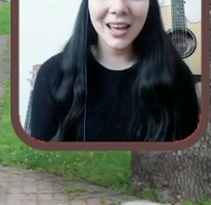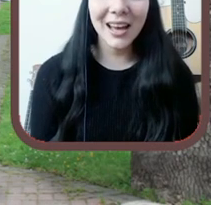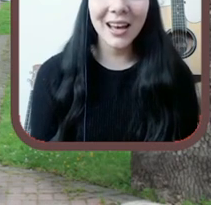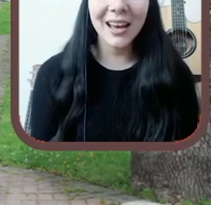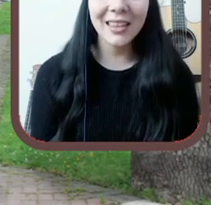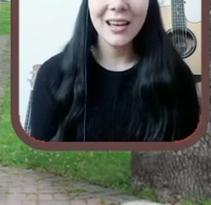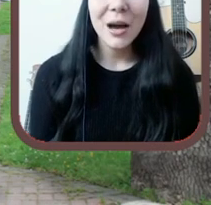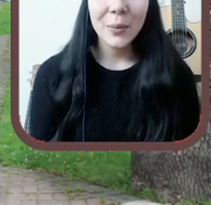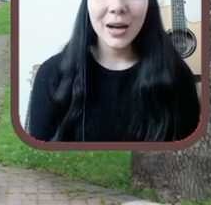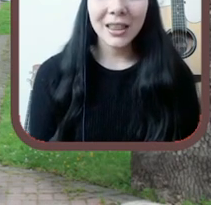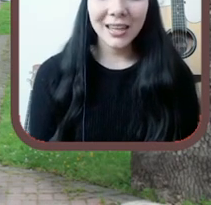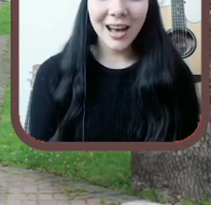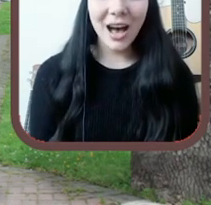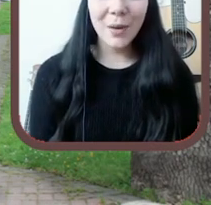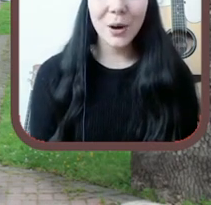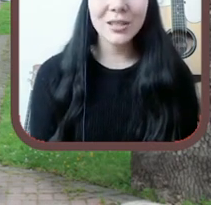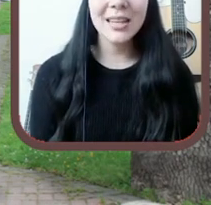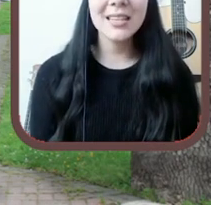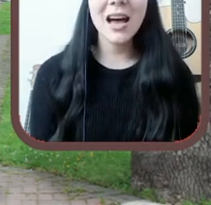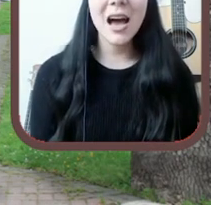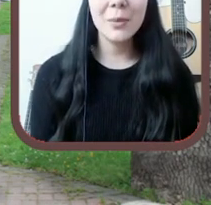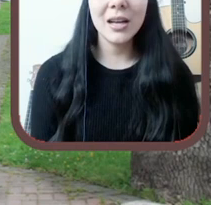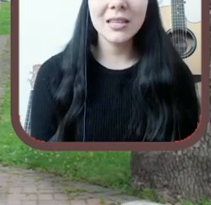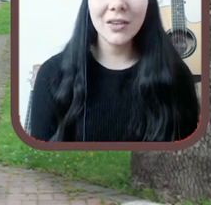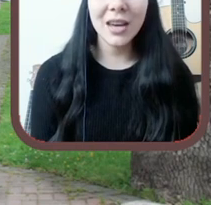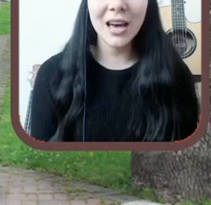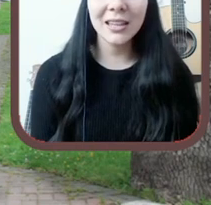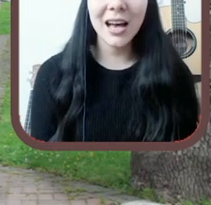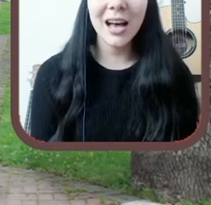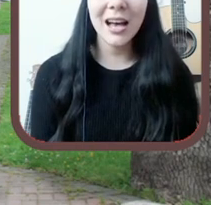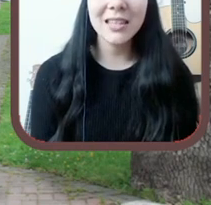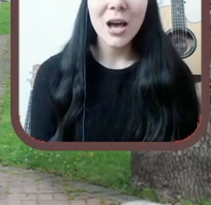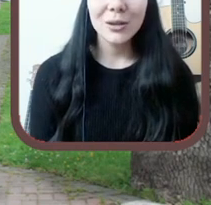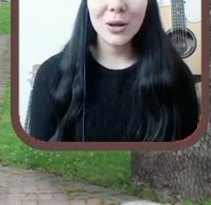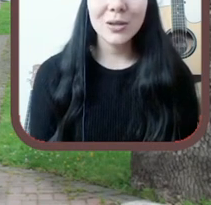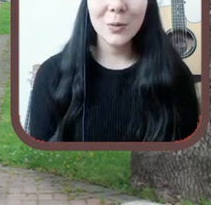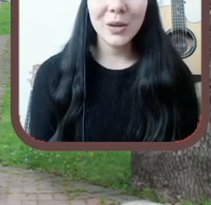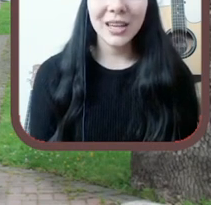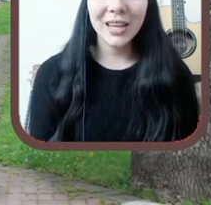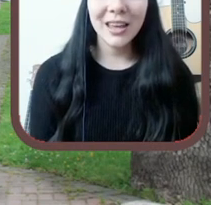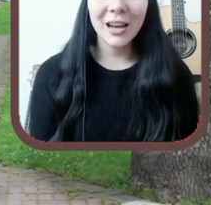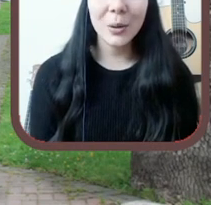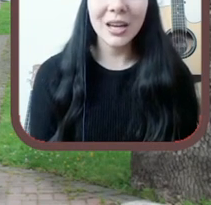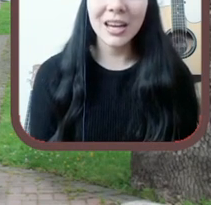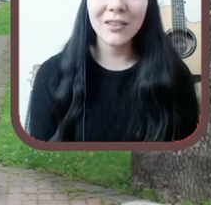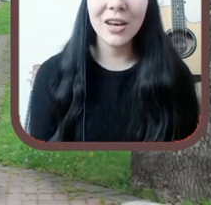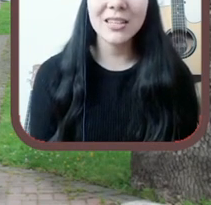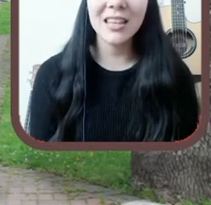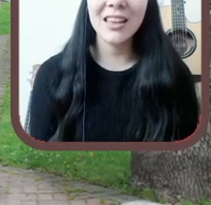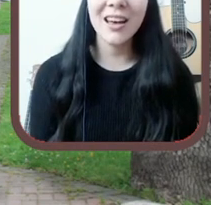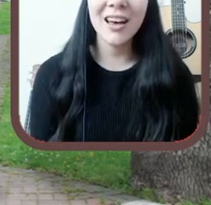y el marzal. Mantengamos las almas abiertas, no se olvide la